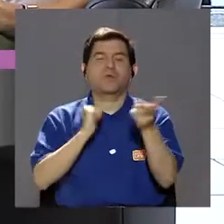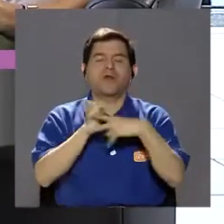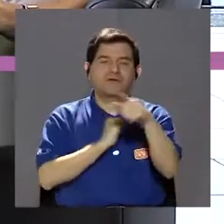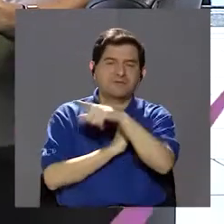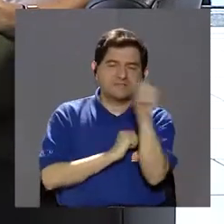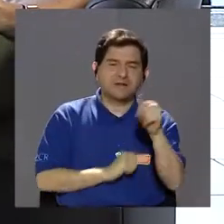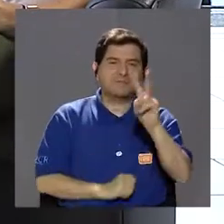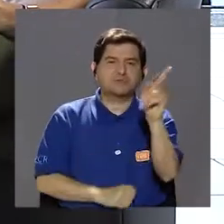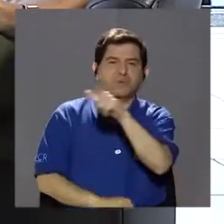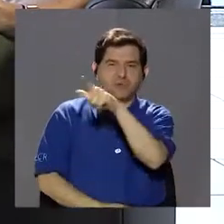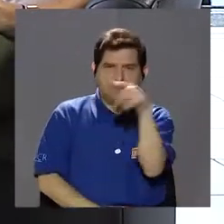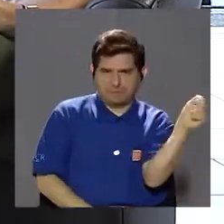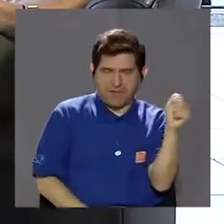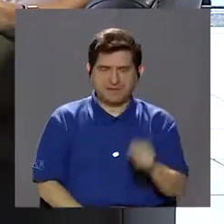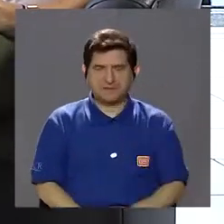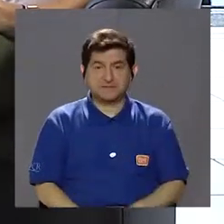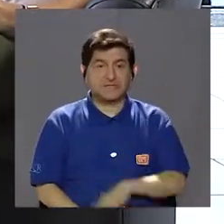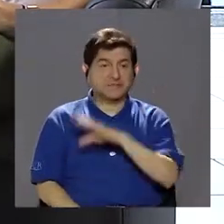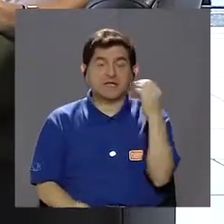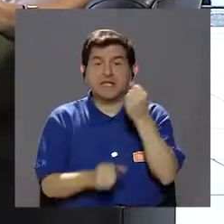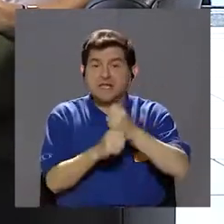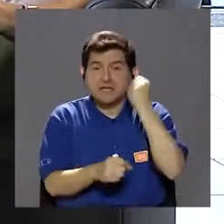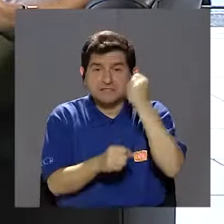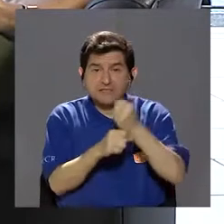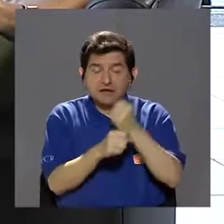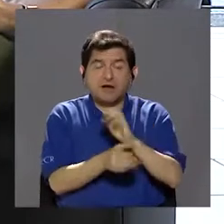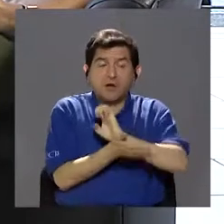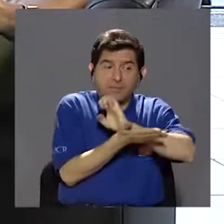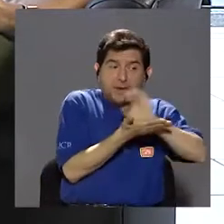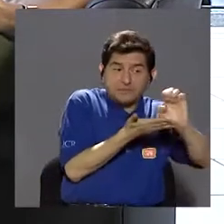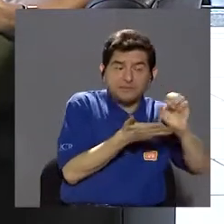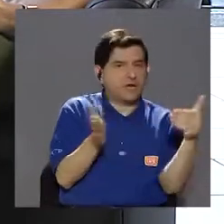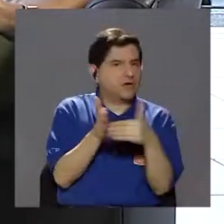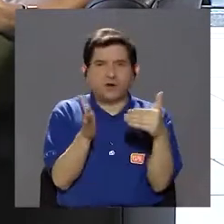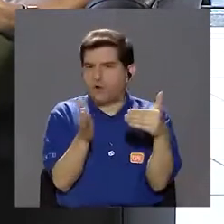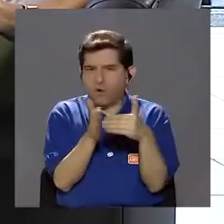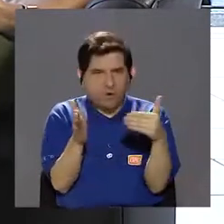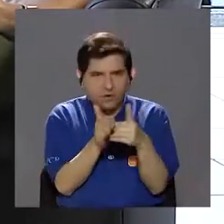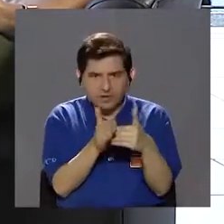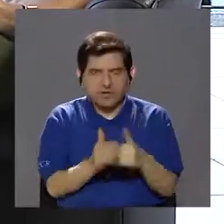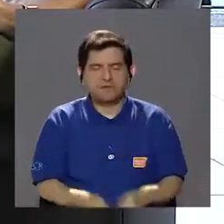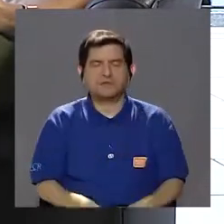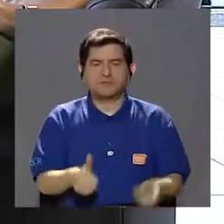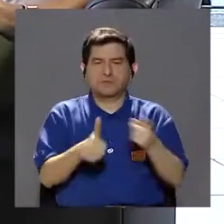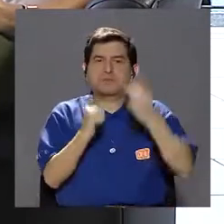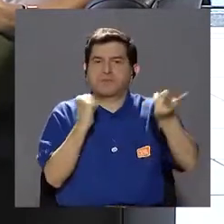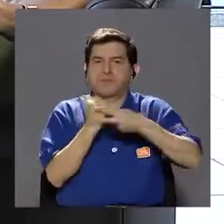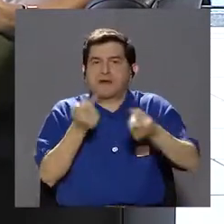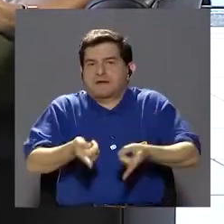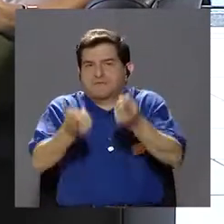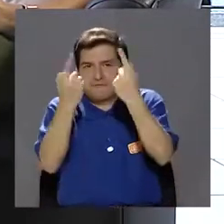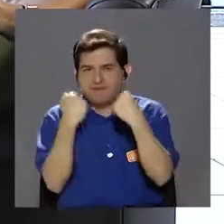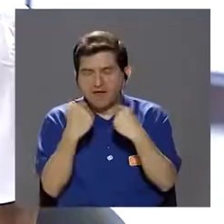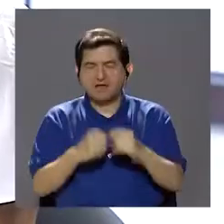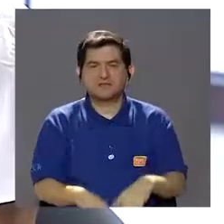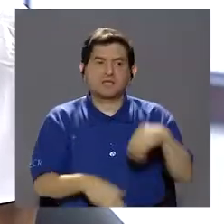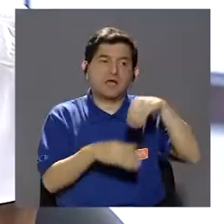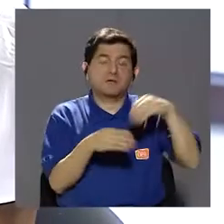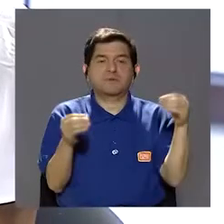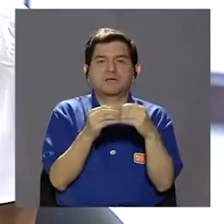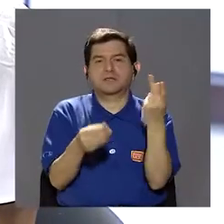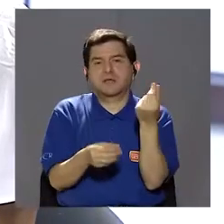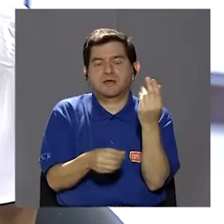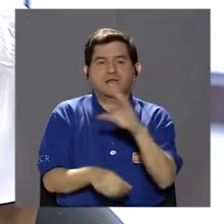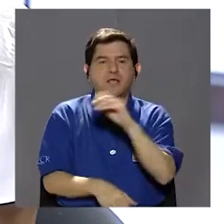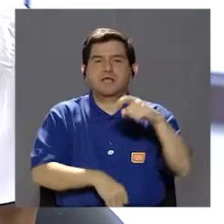una vez por mes, cada dos meses, y trabajarlo en prevención para que no vuelva a estar como llegó a la consulta y que tengan